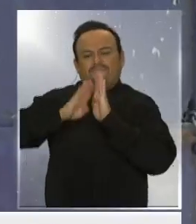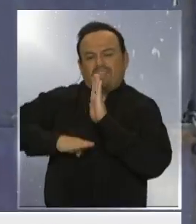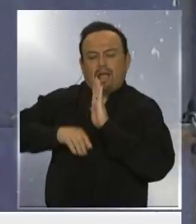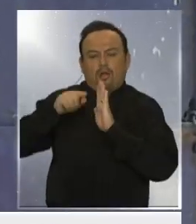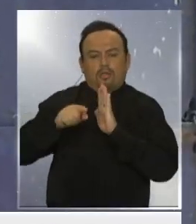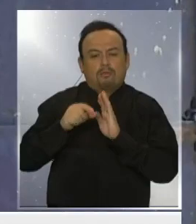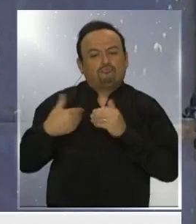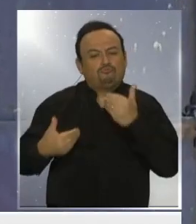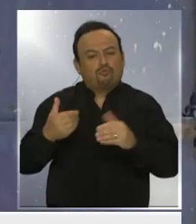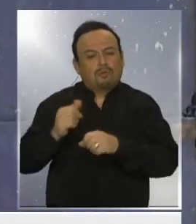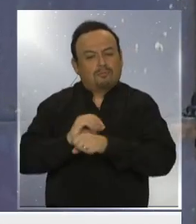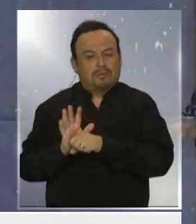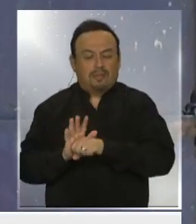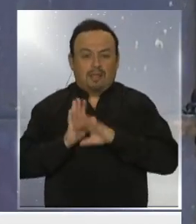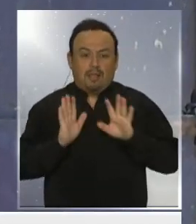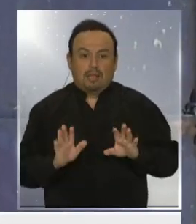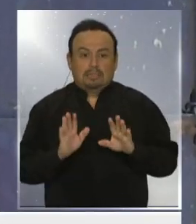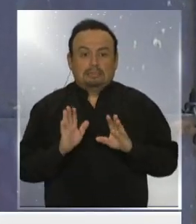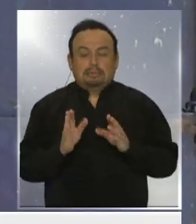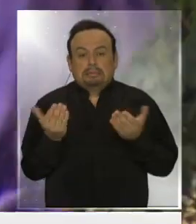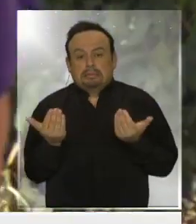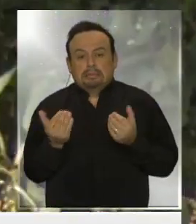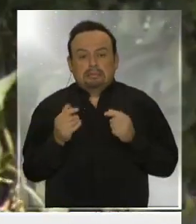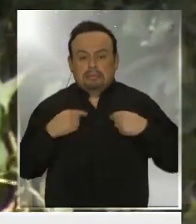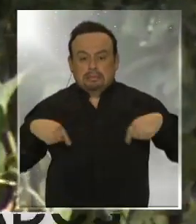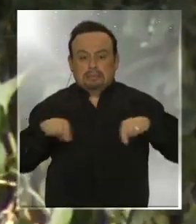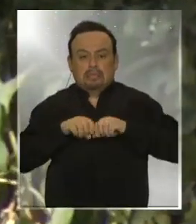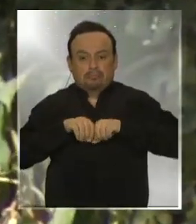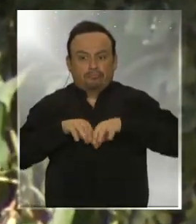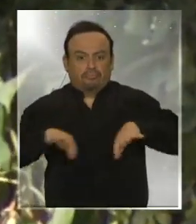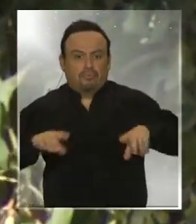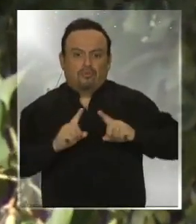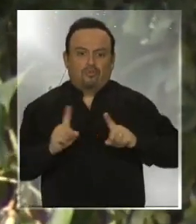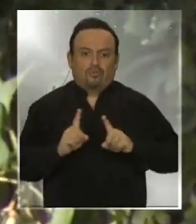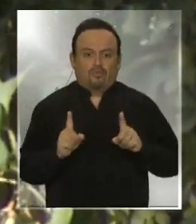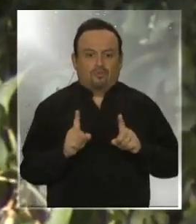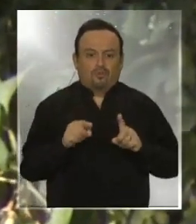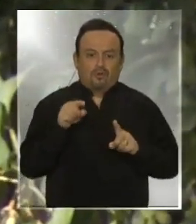De ahí, que están alerta esperando medidas que impidan la propagación del coronavirus a su zona. ¡Gracias!